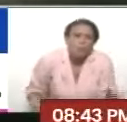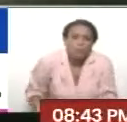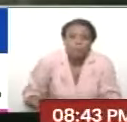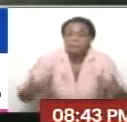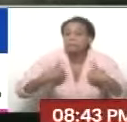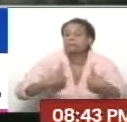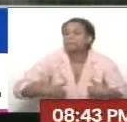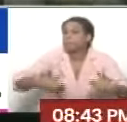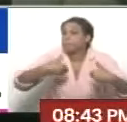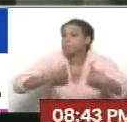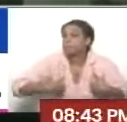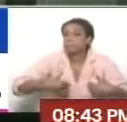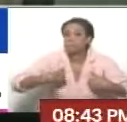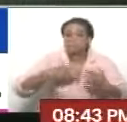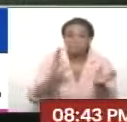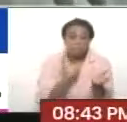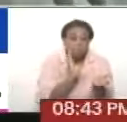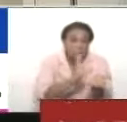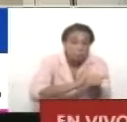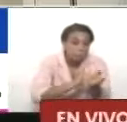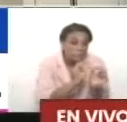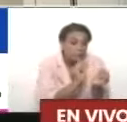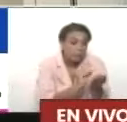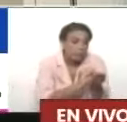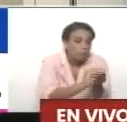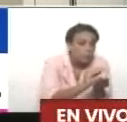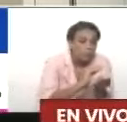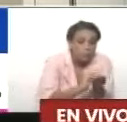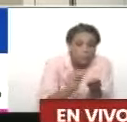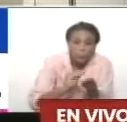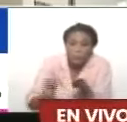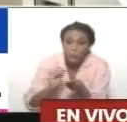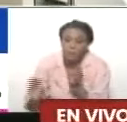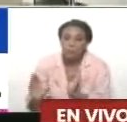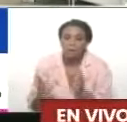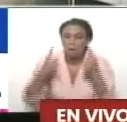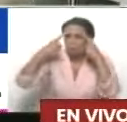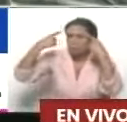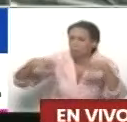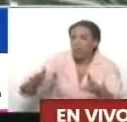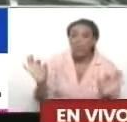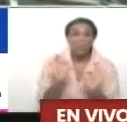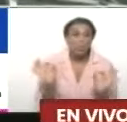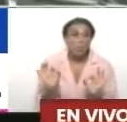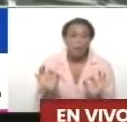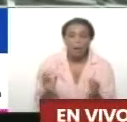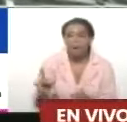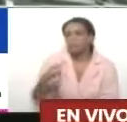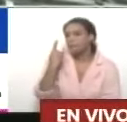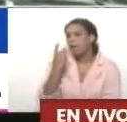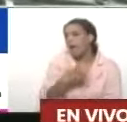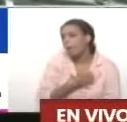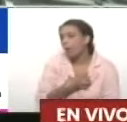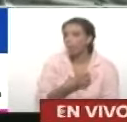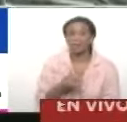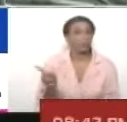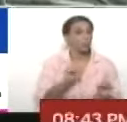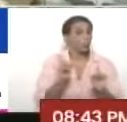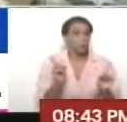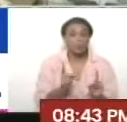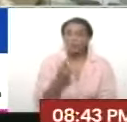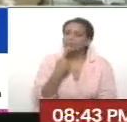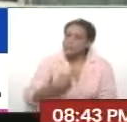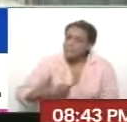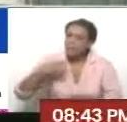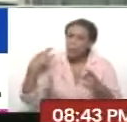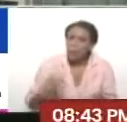Pariéndolo. Porque tenemos que hacer todo. No podemos descuidar nuestro país. No hay excusa. Yo siempre